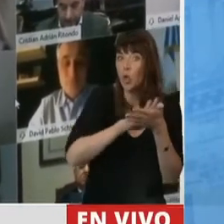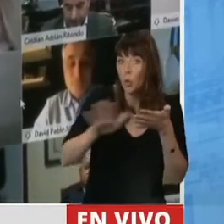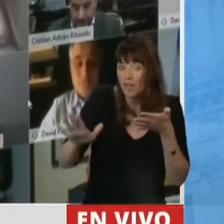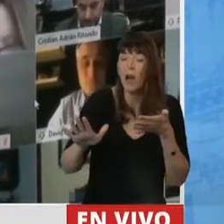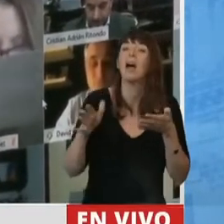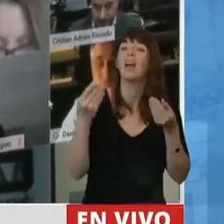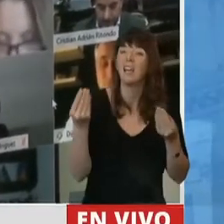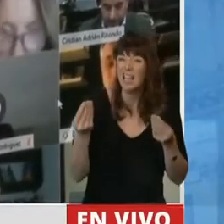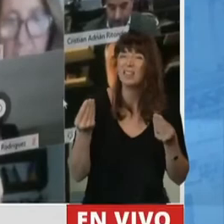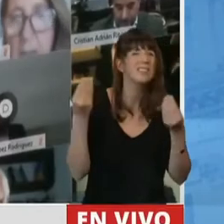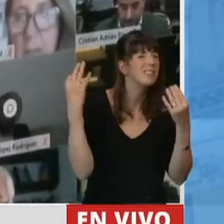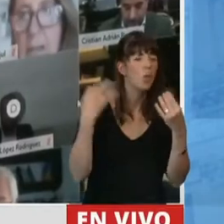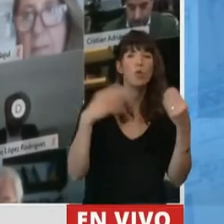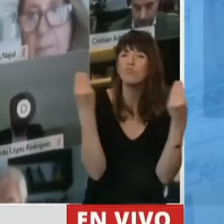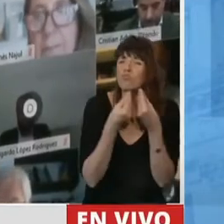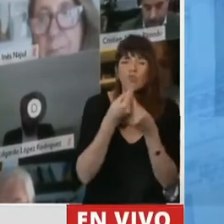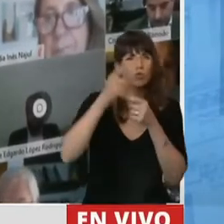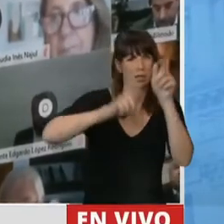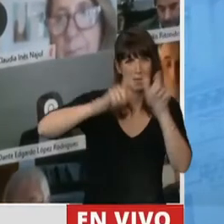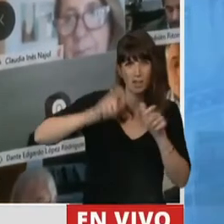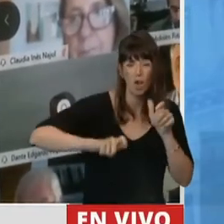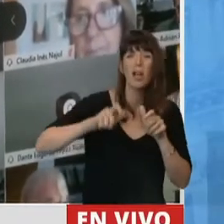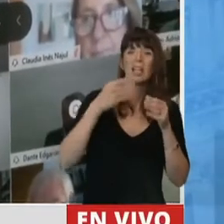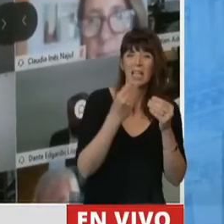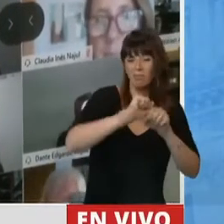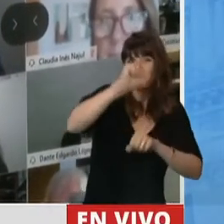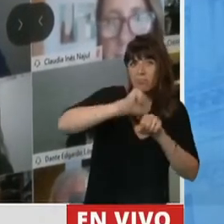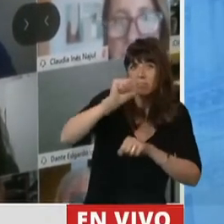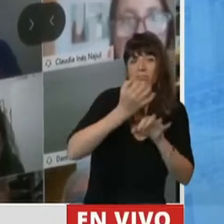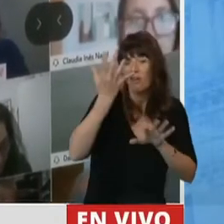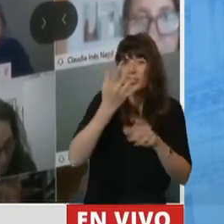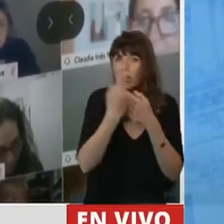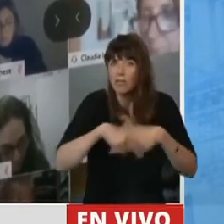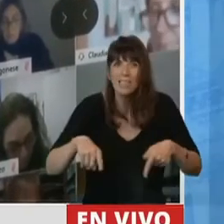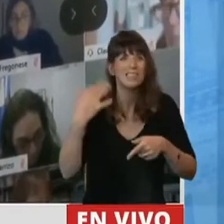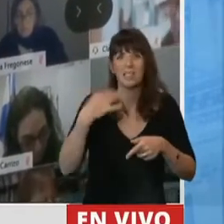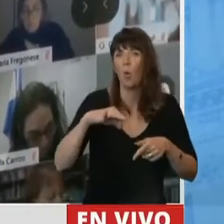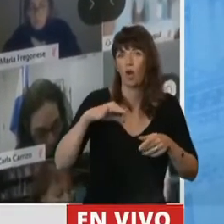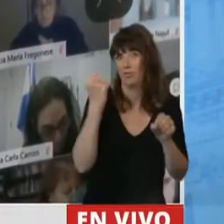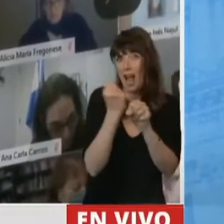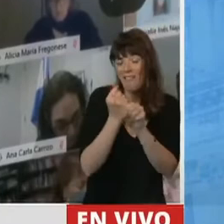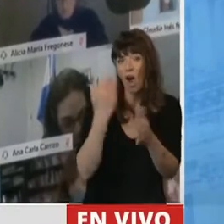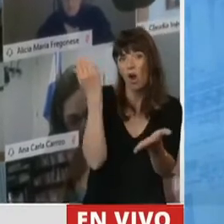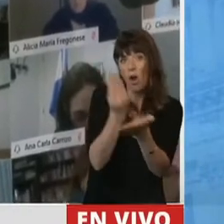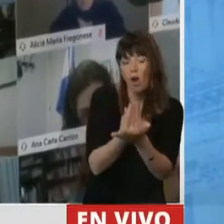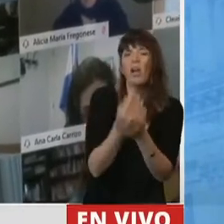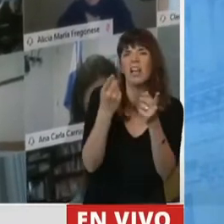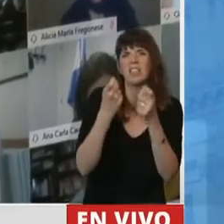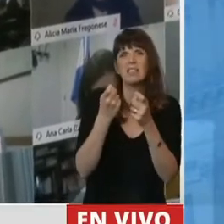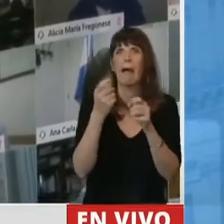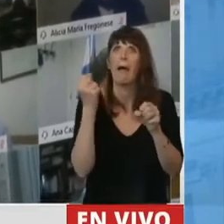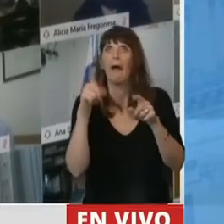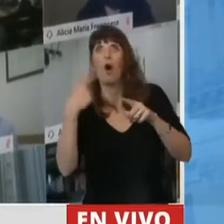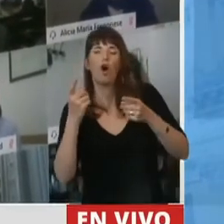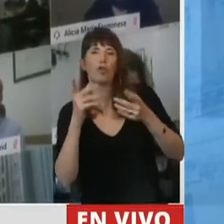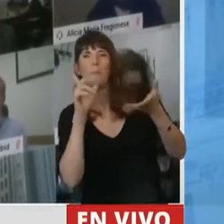probablemente muchísima de la gente que estudió determinada profesión a lo largo de su vida va a tener que ejercer otra o va a tener que ocuparse de algunas otras cosas.